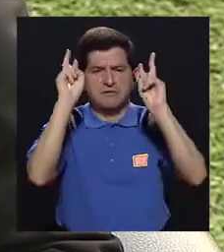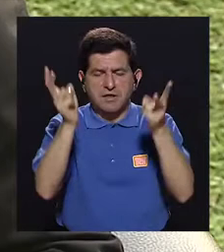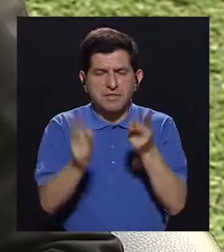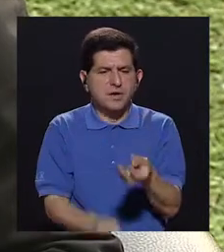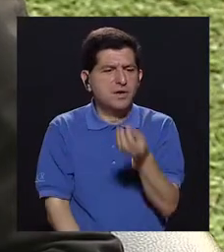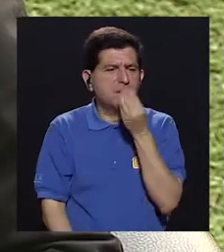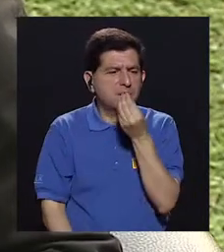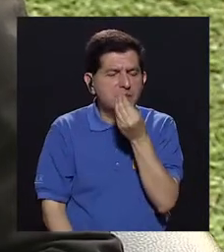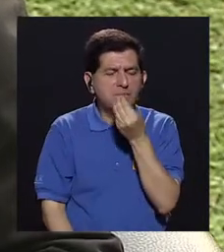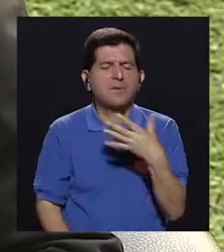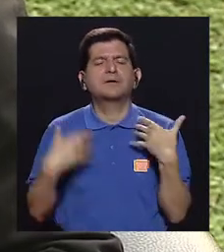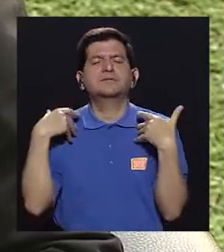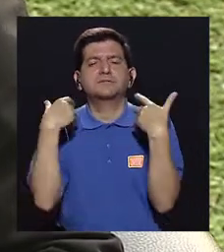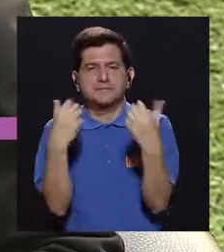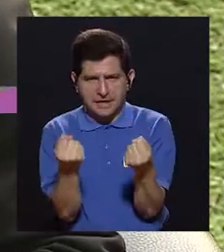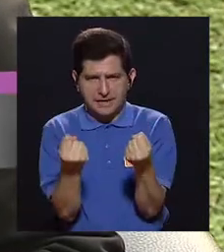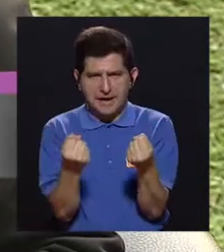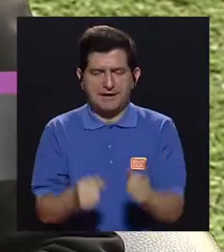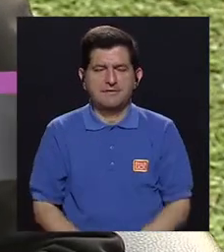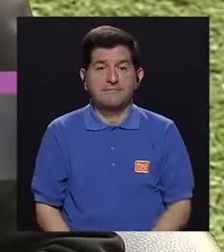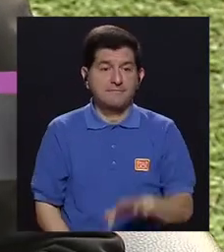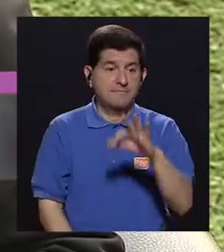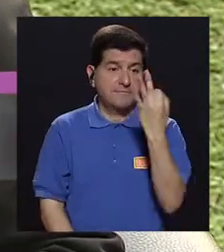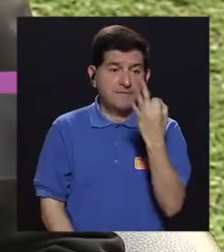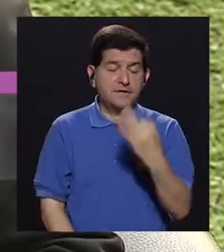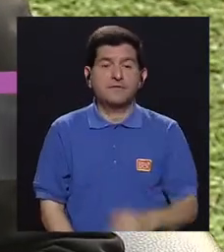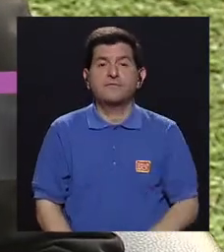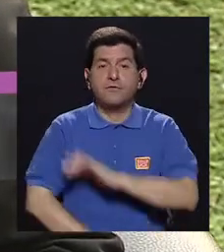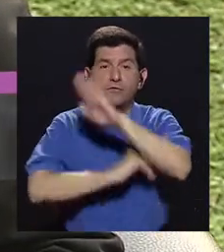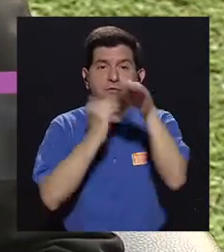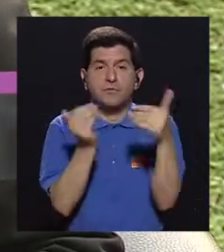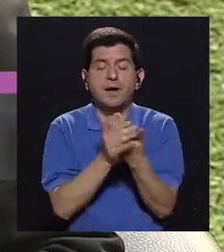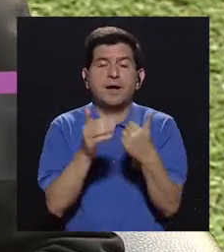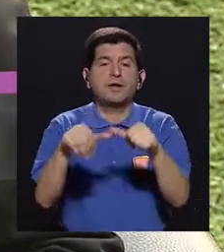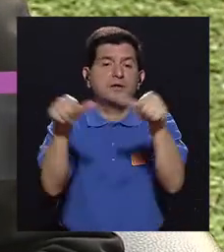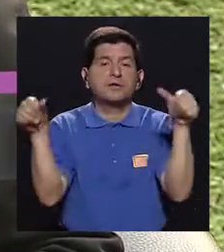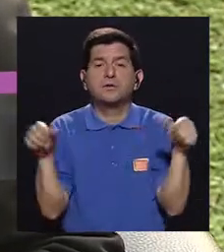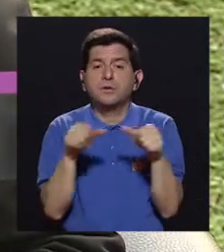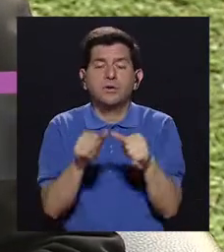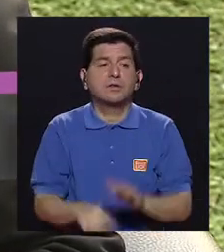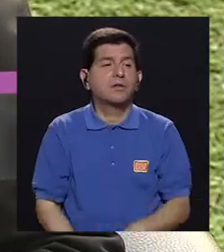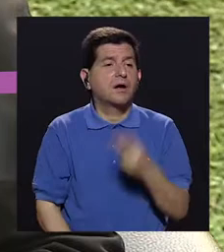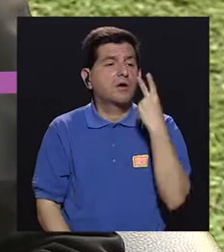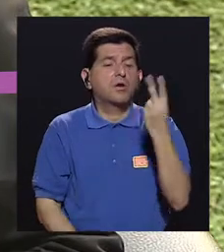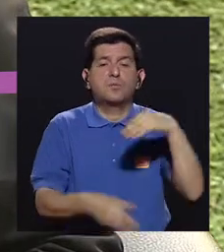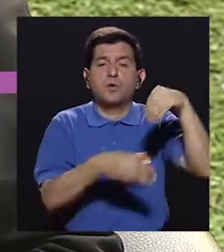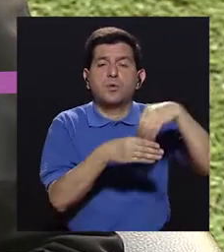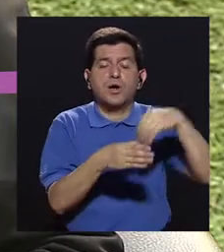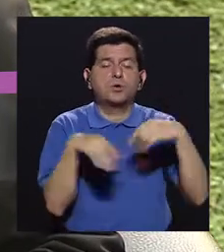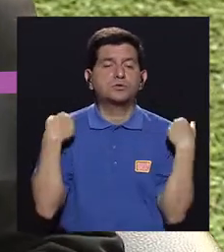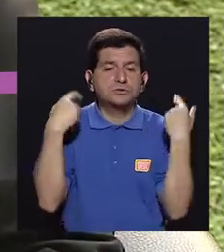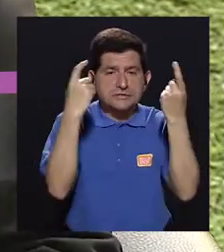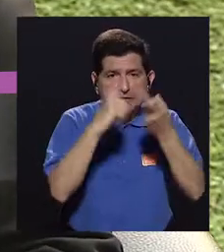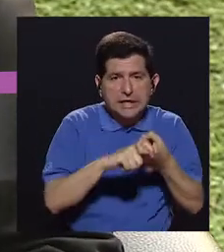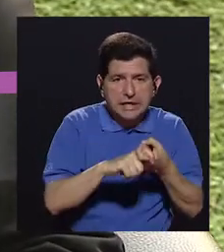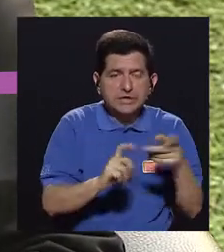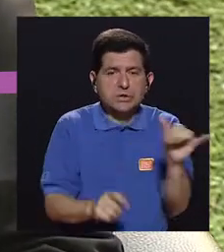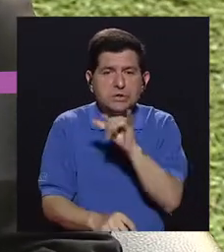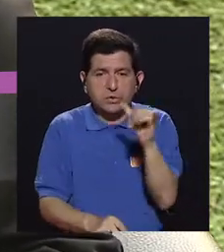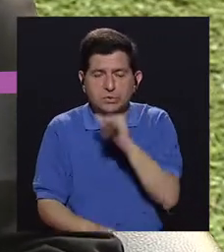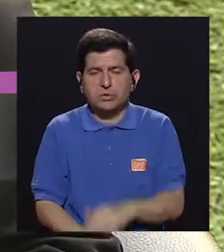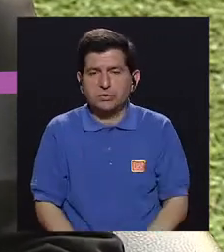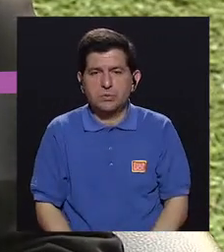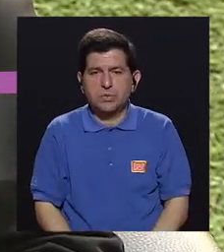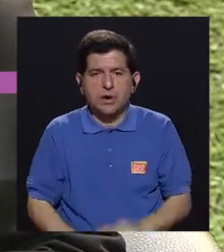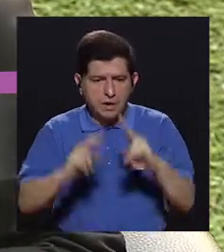nutrición y alimentación saludable de una manera transversal. O sea, que así como ve contenidos de español, pueda también